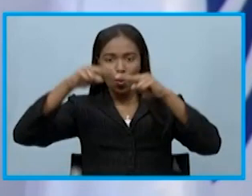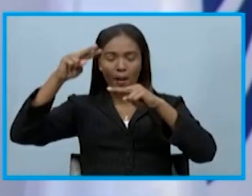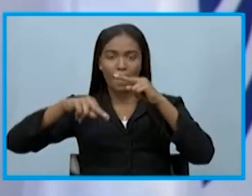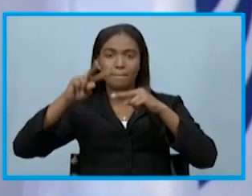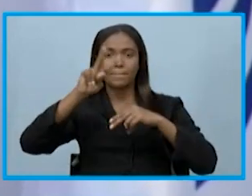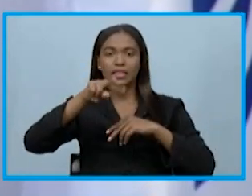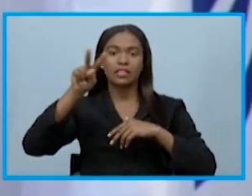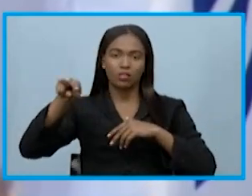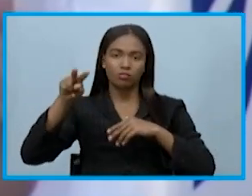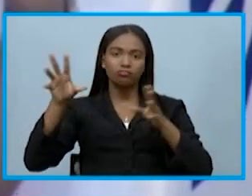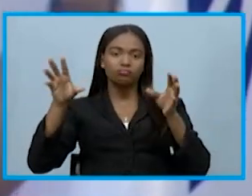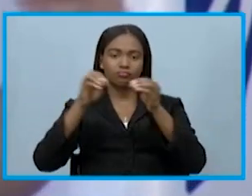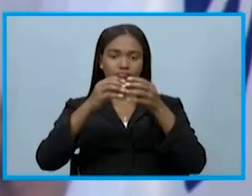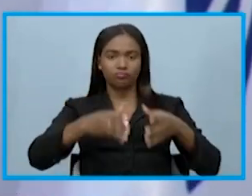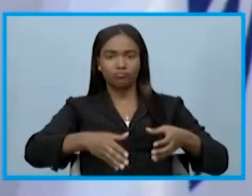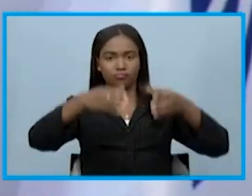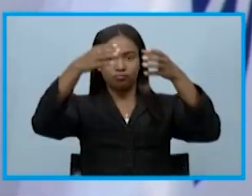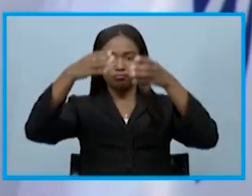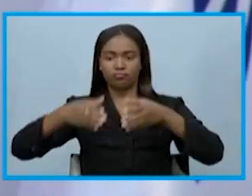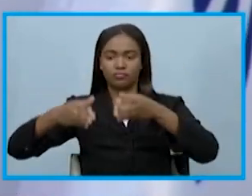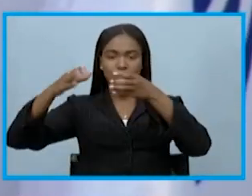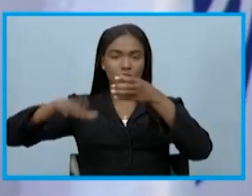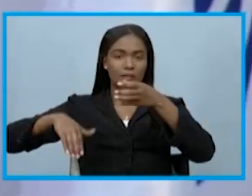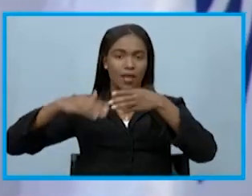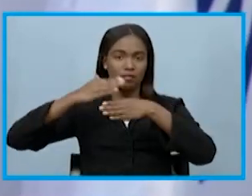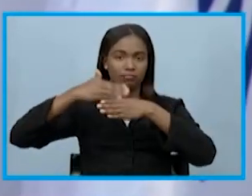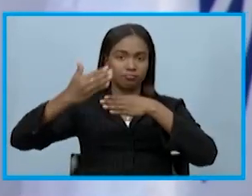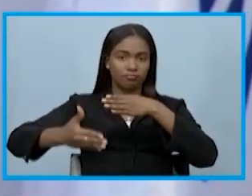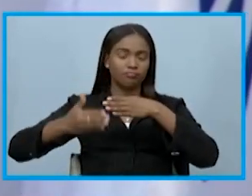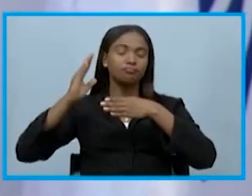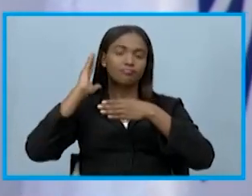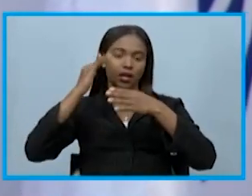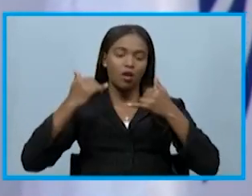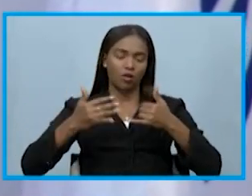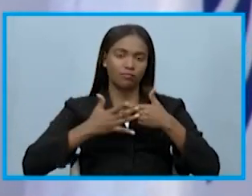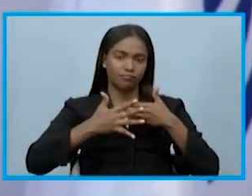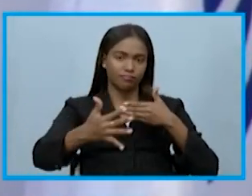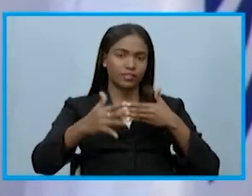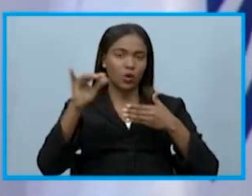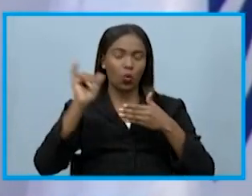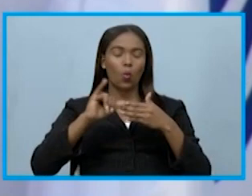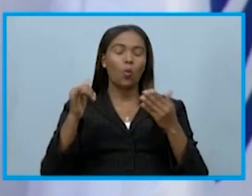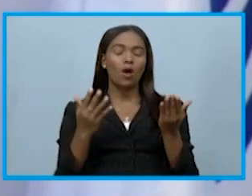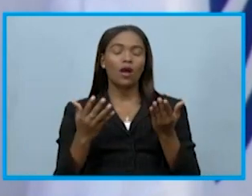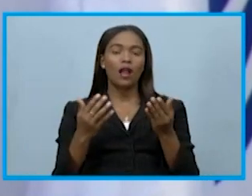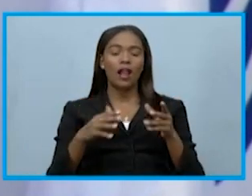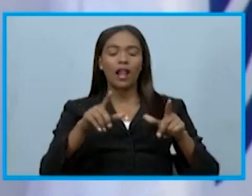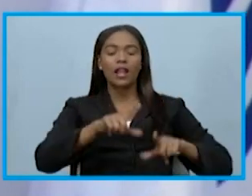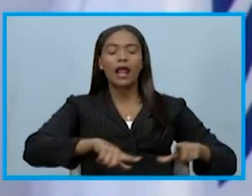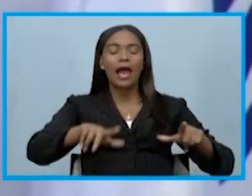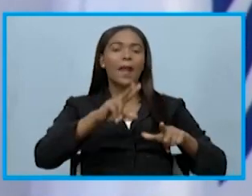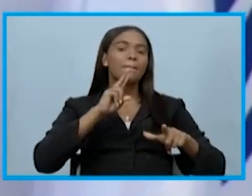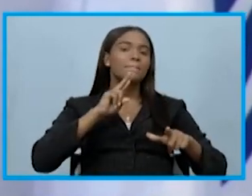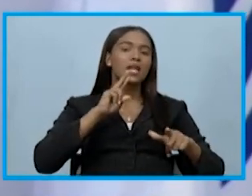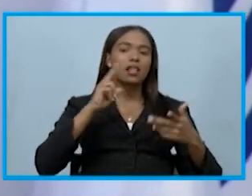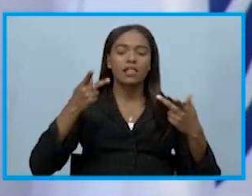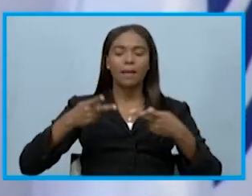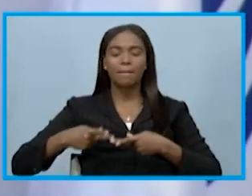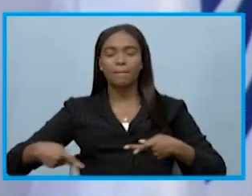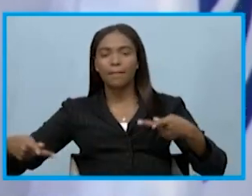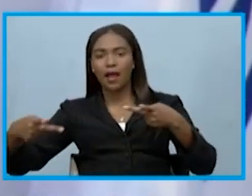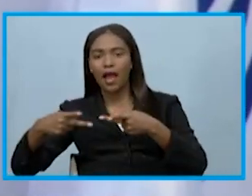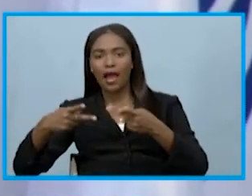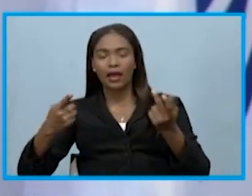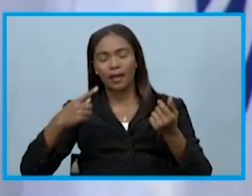edificios que están sin terminar, mejoras y educación de áreas verdes, parques, aceras,